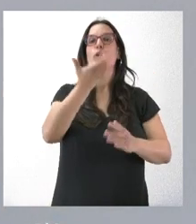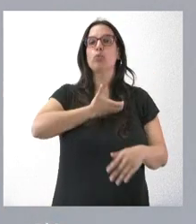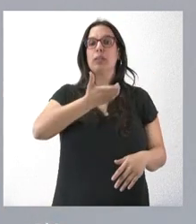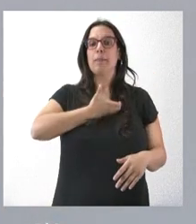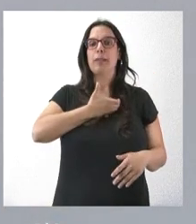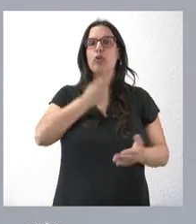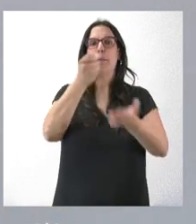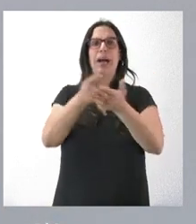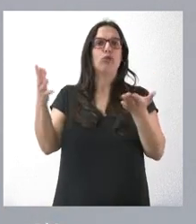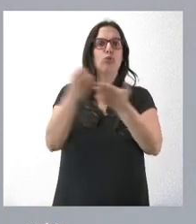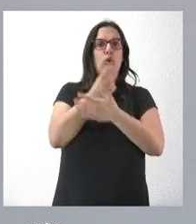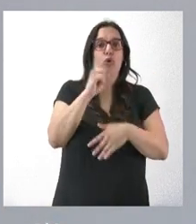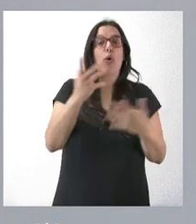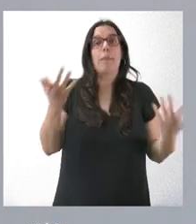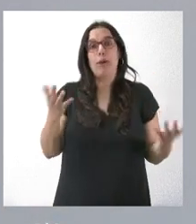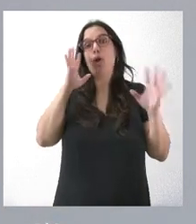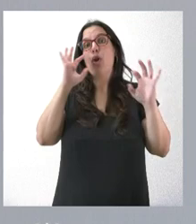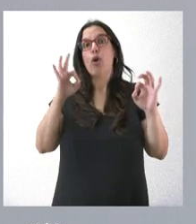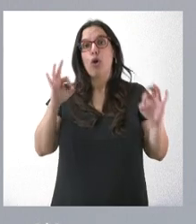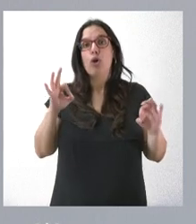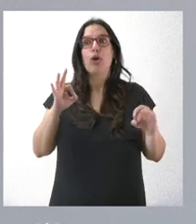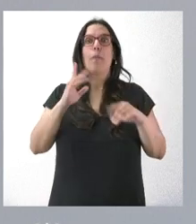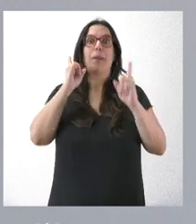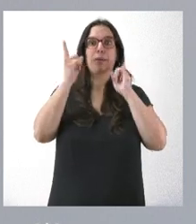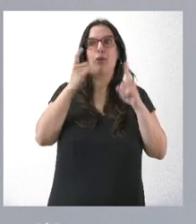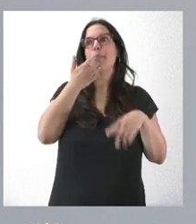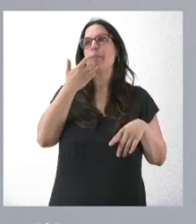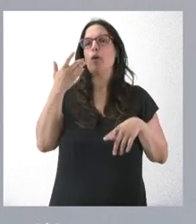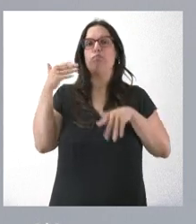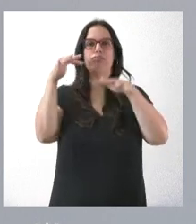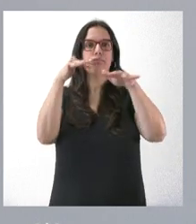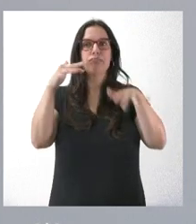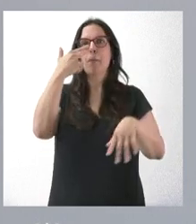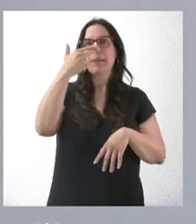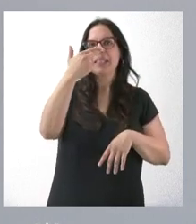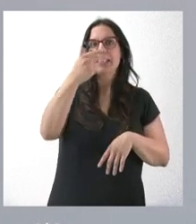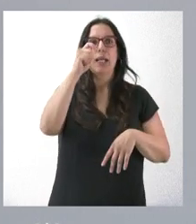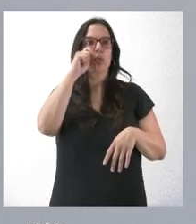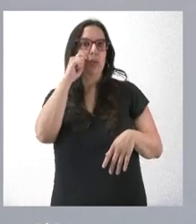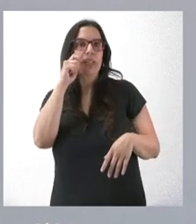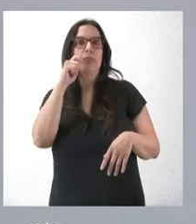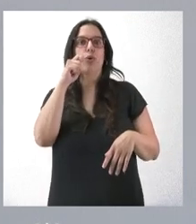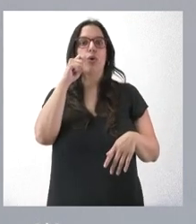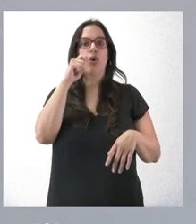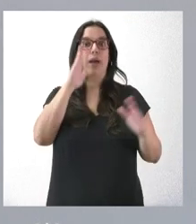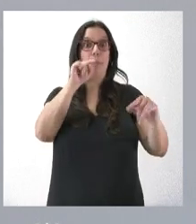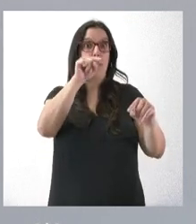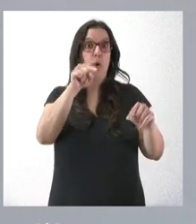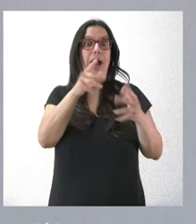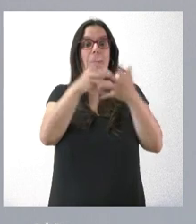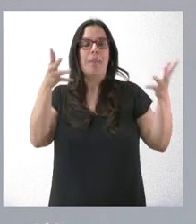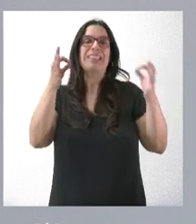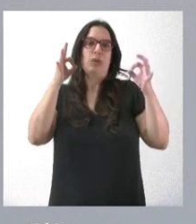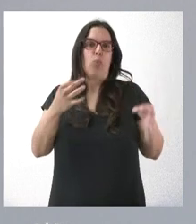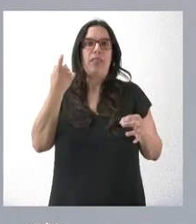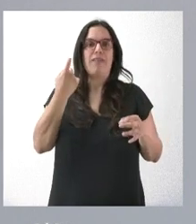las edades del hombre, pero no cabe duda que por la previsión de aumento y afluencia de visitantes y turistas durante esa época, pues seguramente haya que